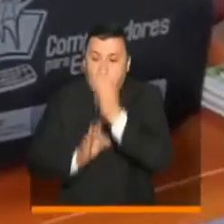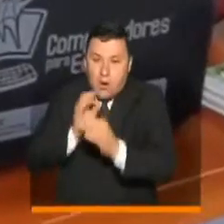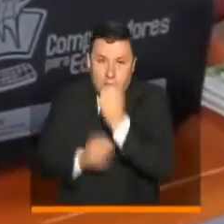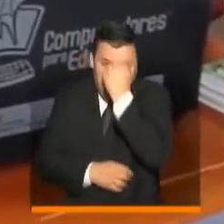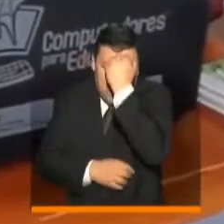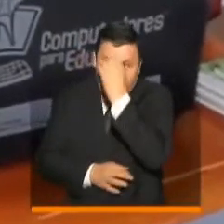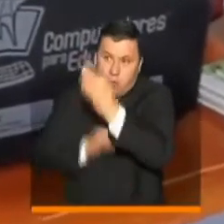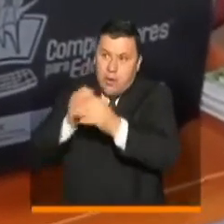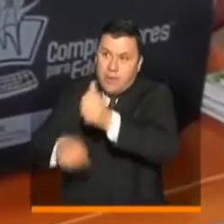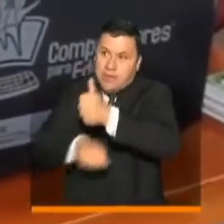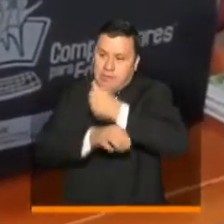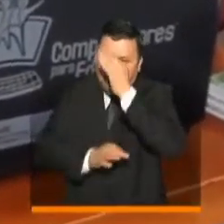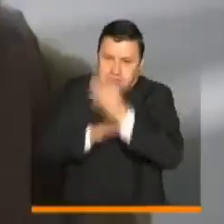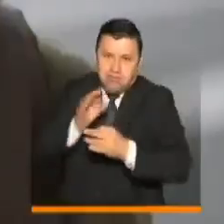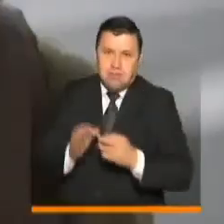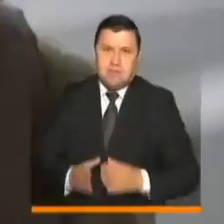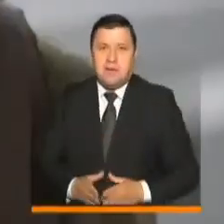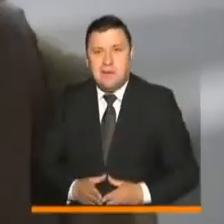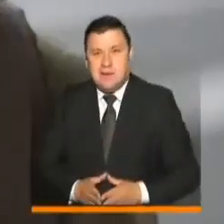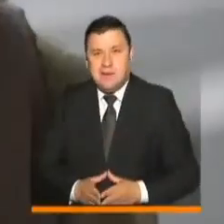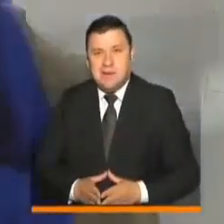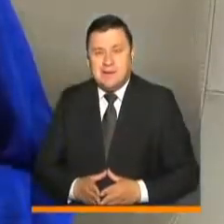Docentes y directivos docentes.